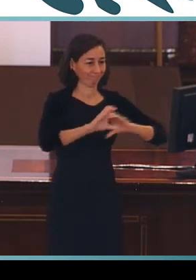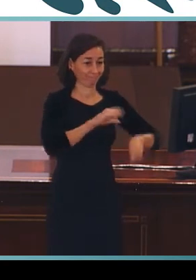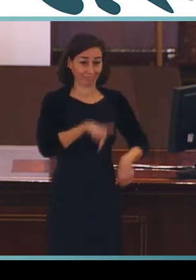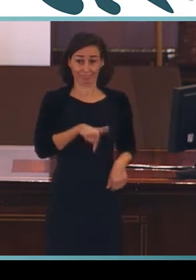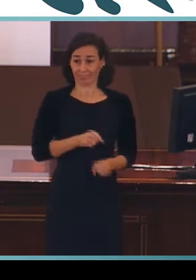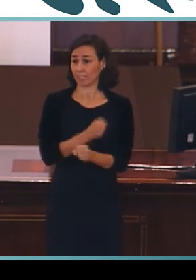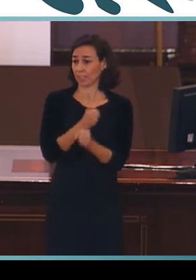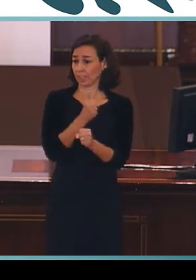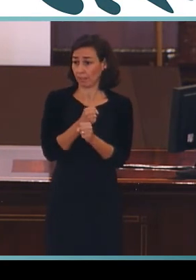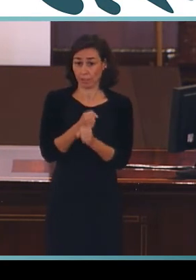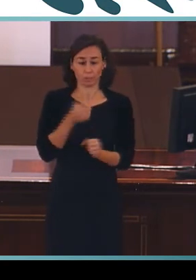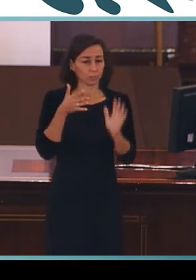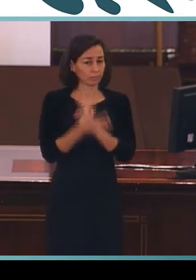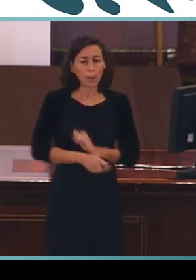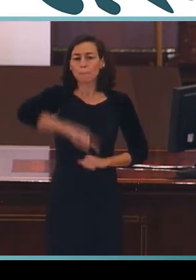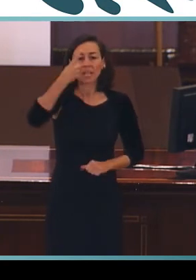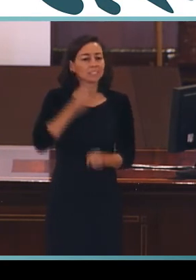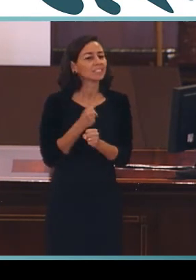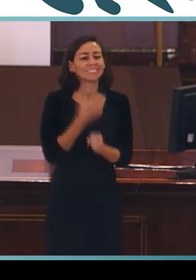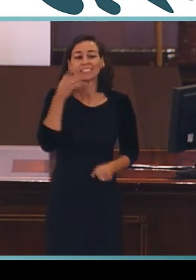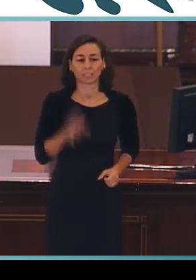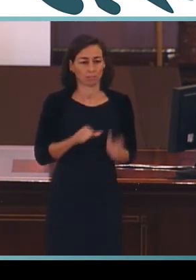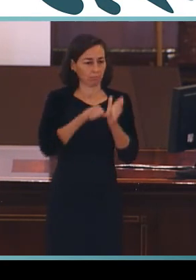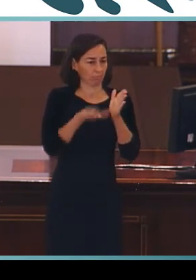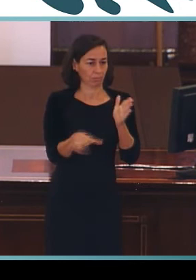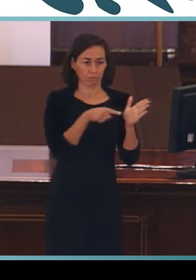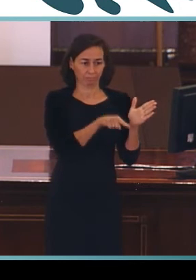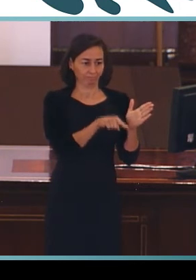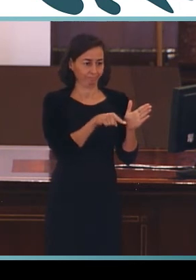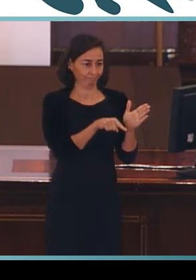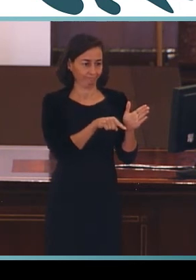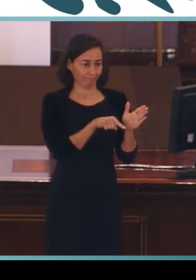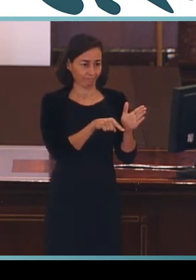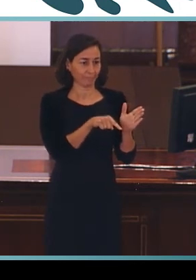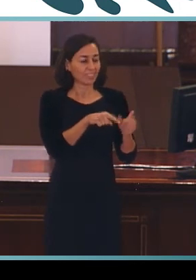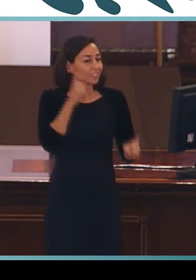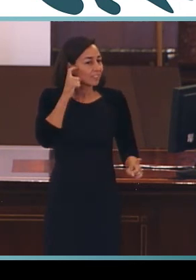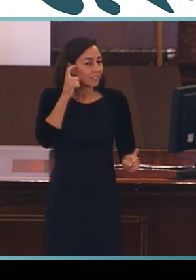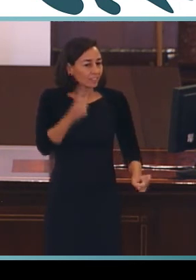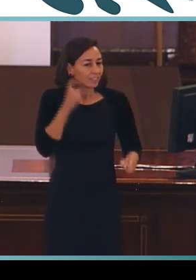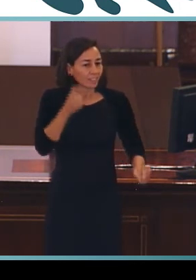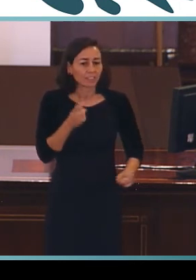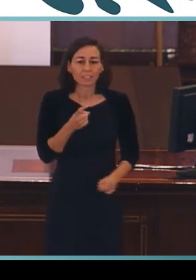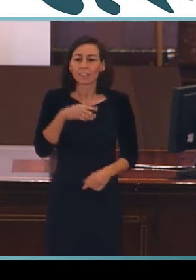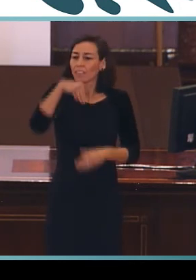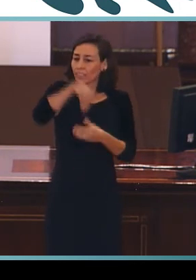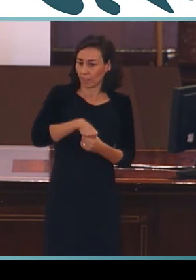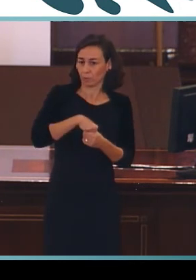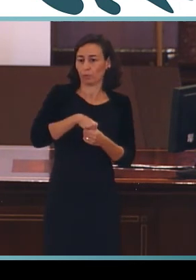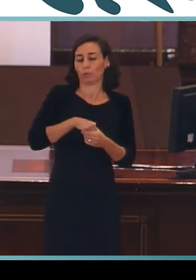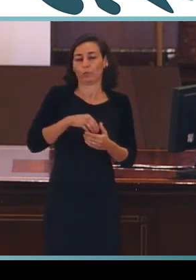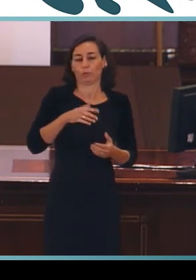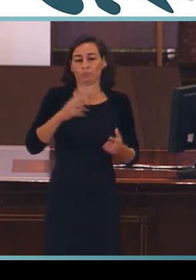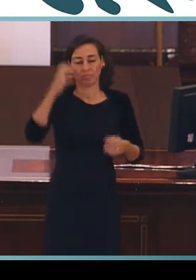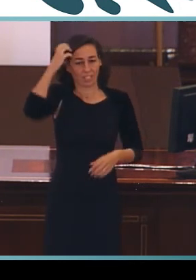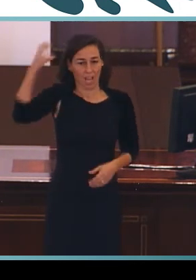esfuerzos el Centro de Normalización Lingüística de la Lengua de Signos Española integrado como sabéis en el Real Patronato sobre